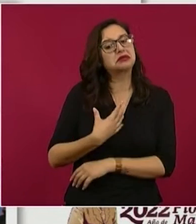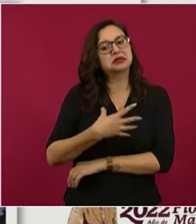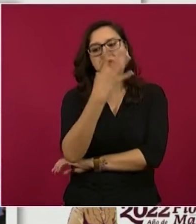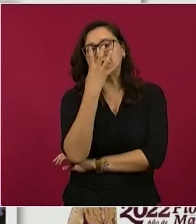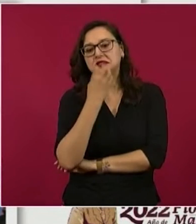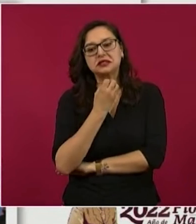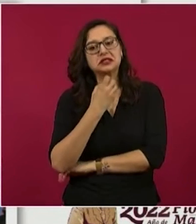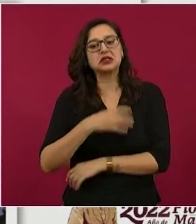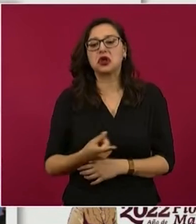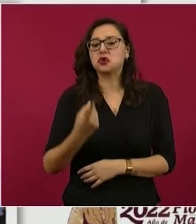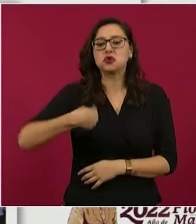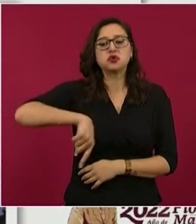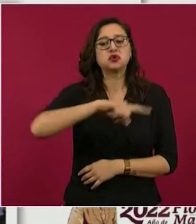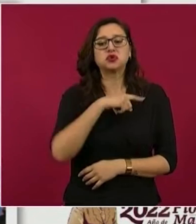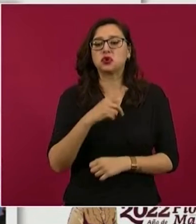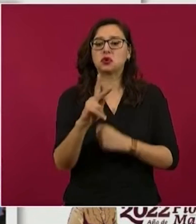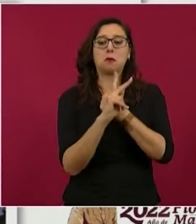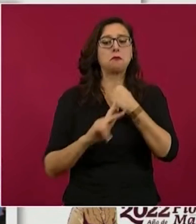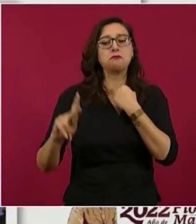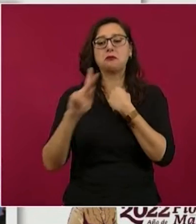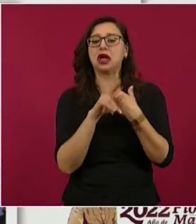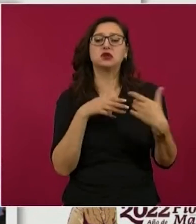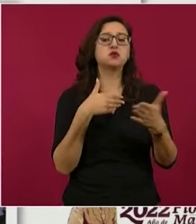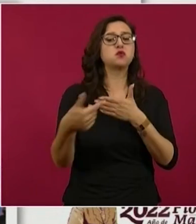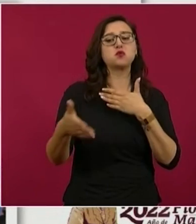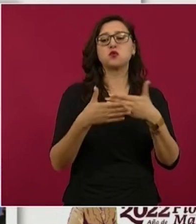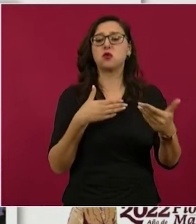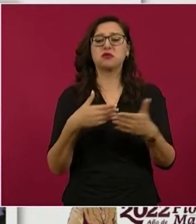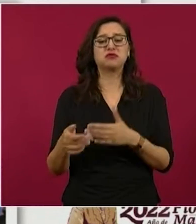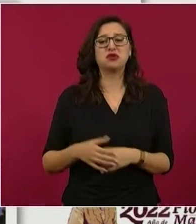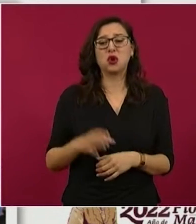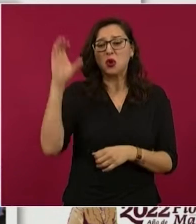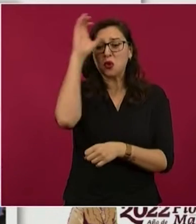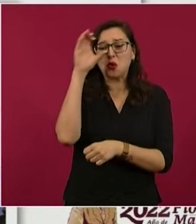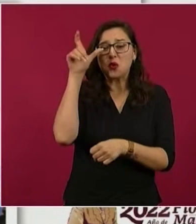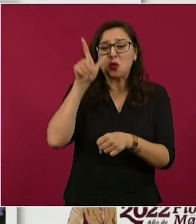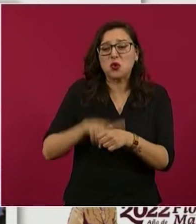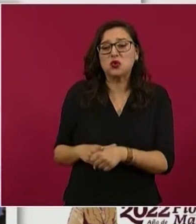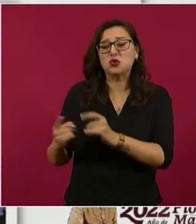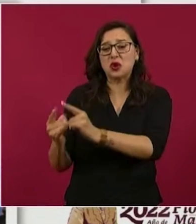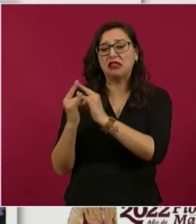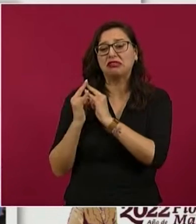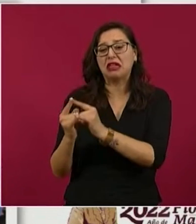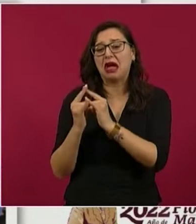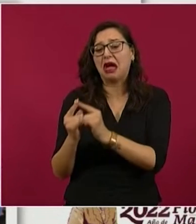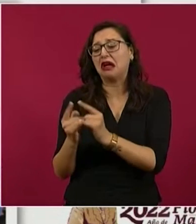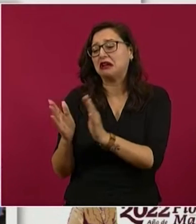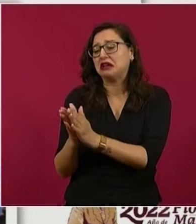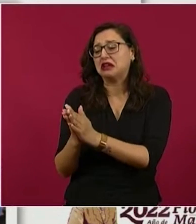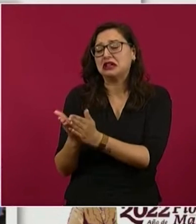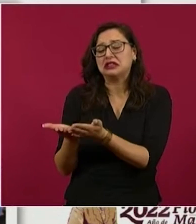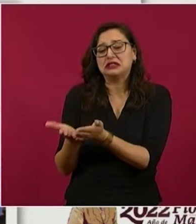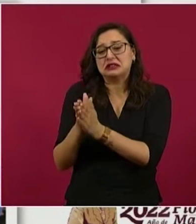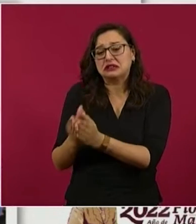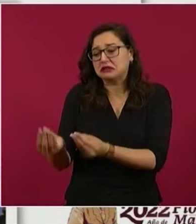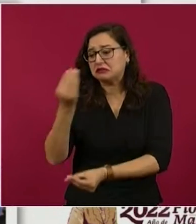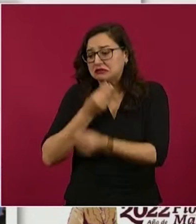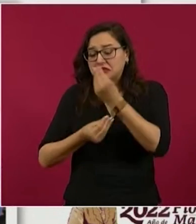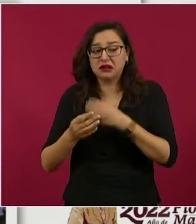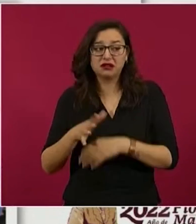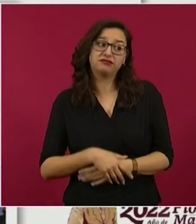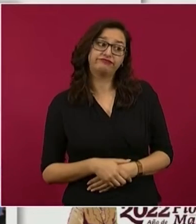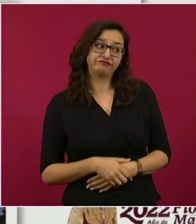vamos a ser un país de primer mundo, somos la cultura del tianguis y la garnacha, yo diría a mucha